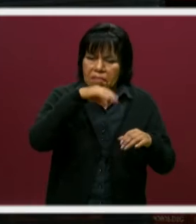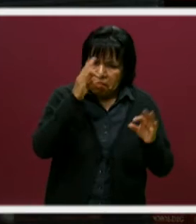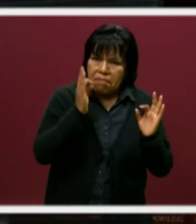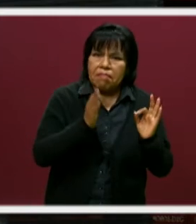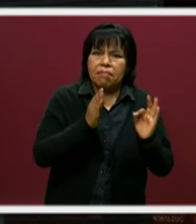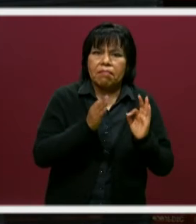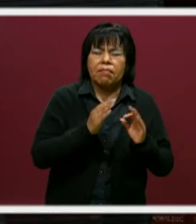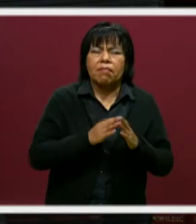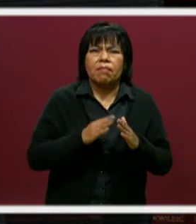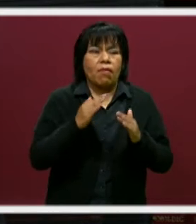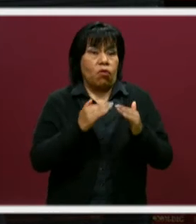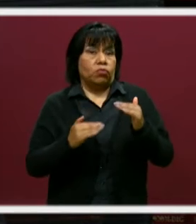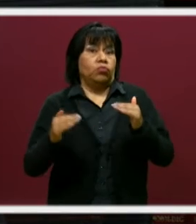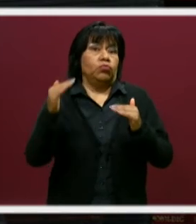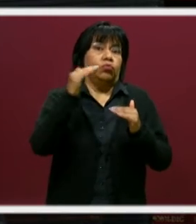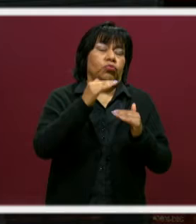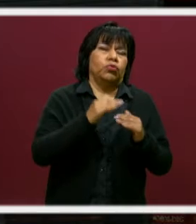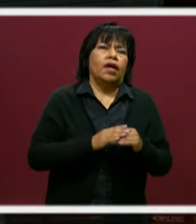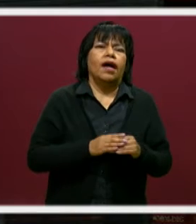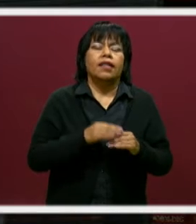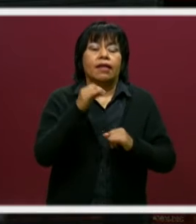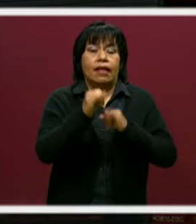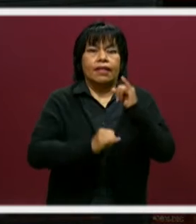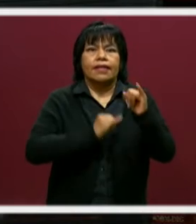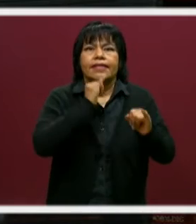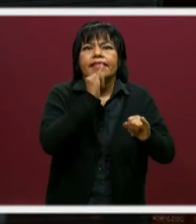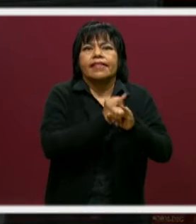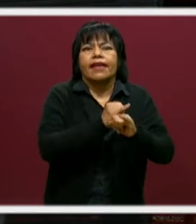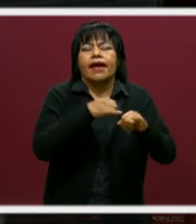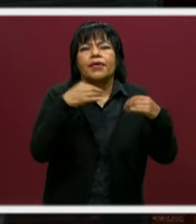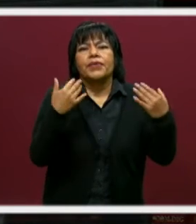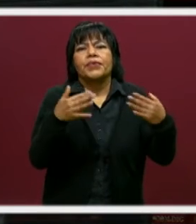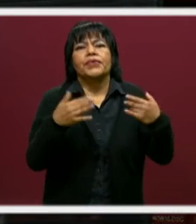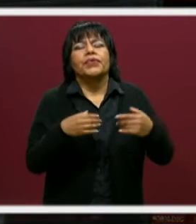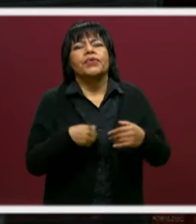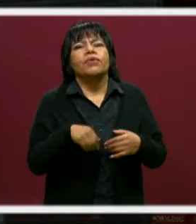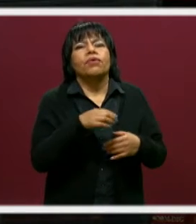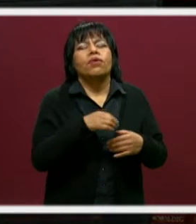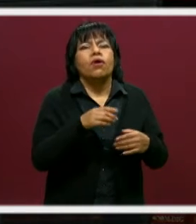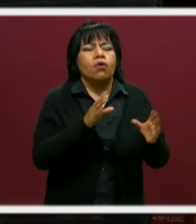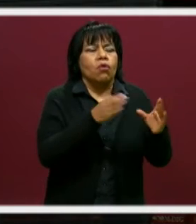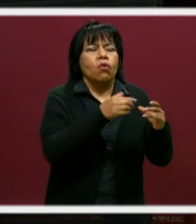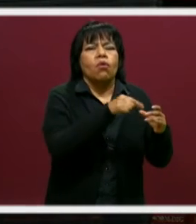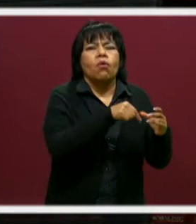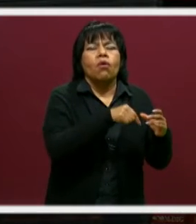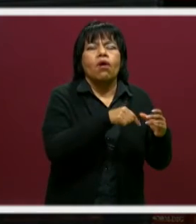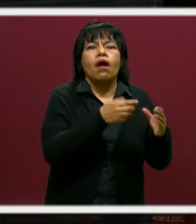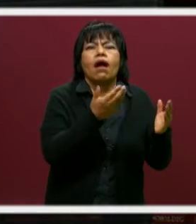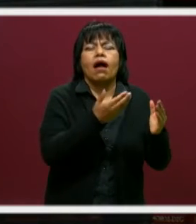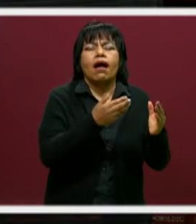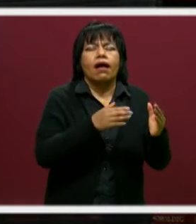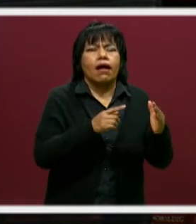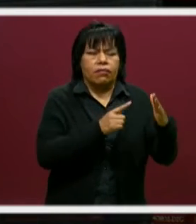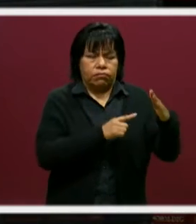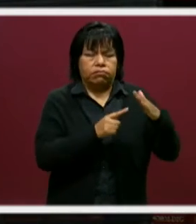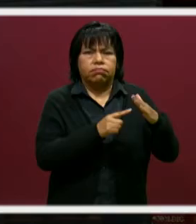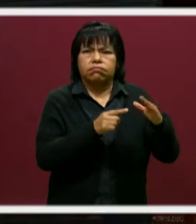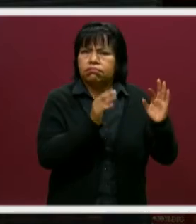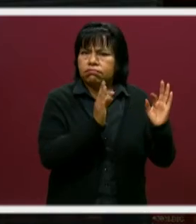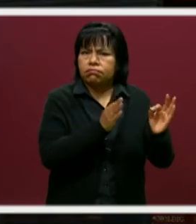los más altos estándares de la educación a nivel internacional para que nuestras instalaciones y lo que hacemos se haga en ese ambiente.